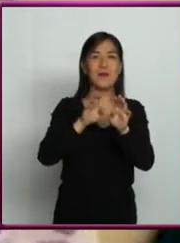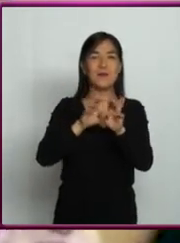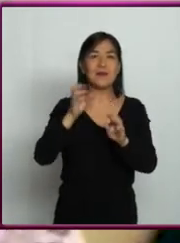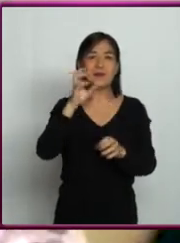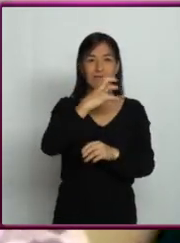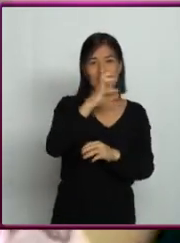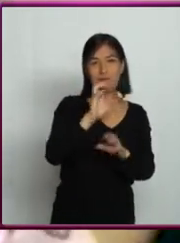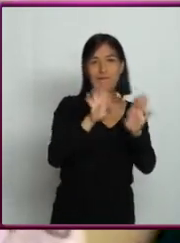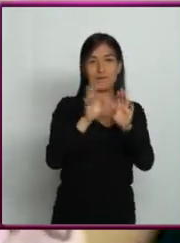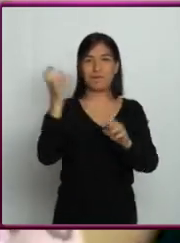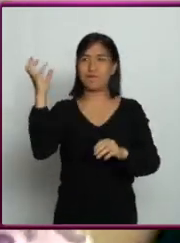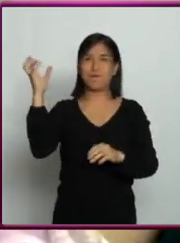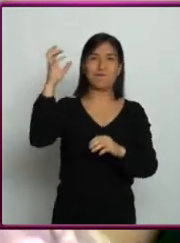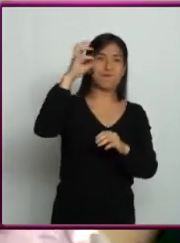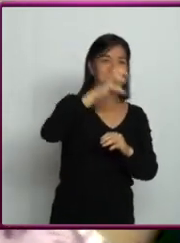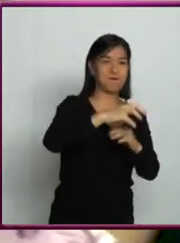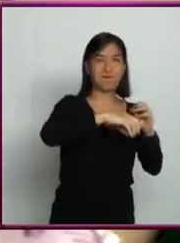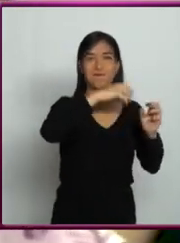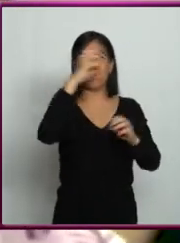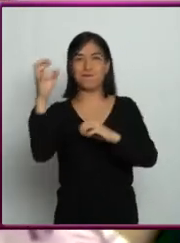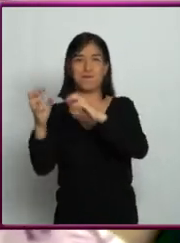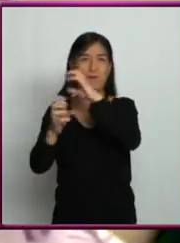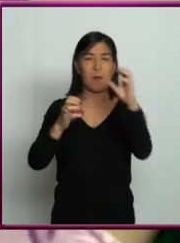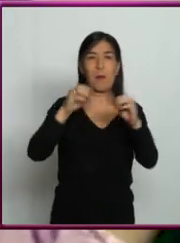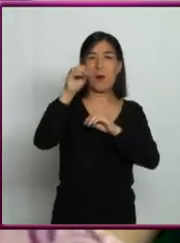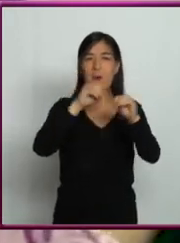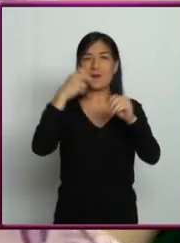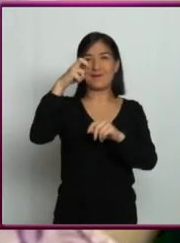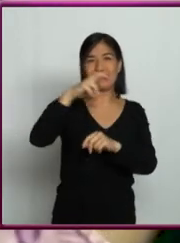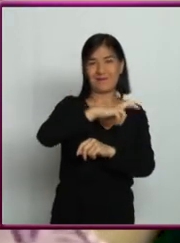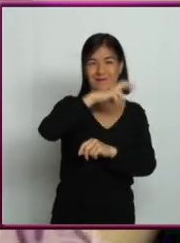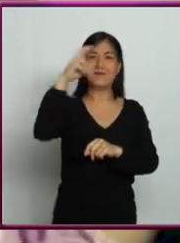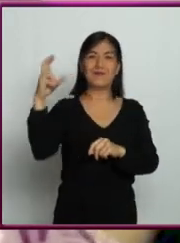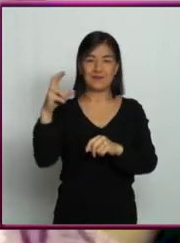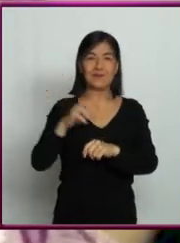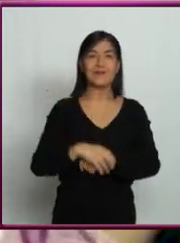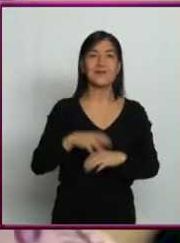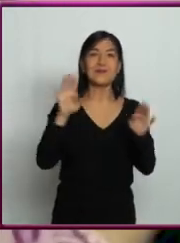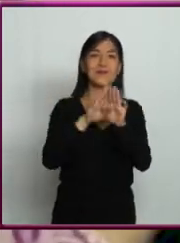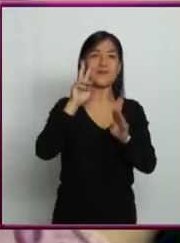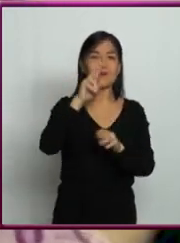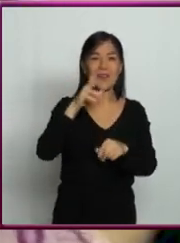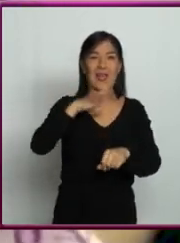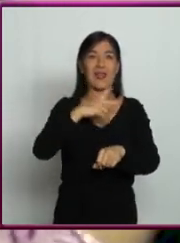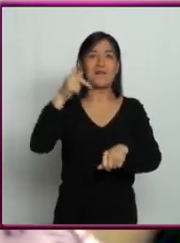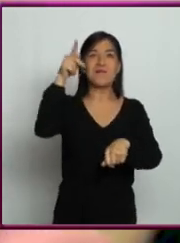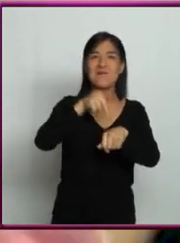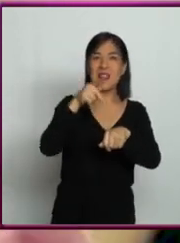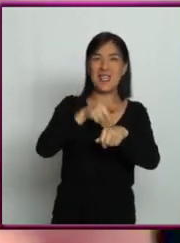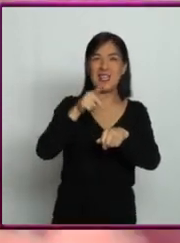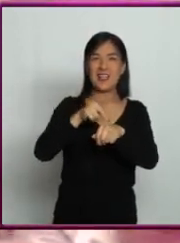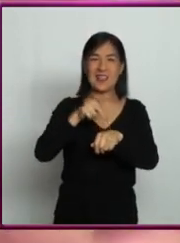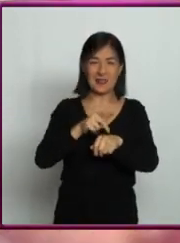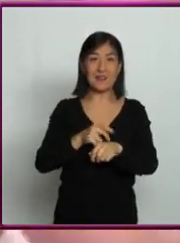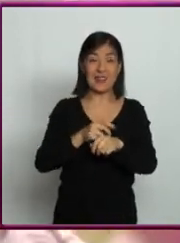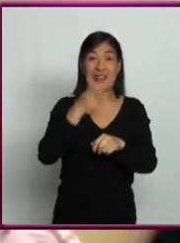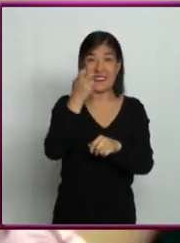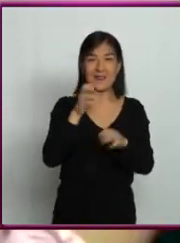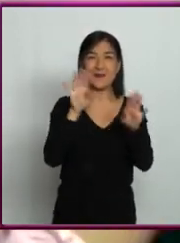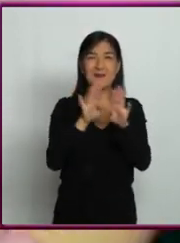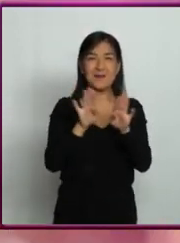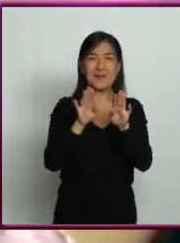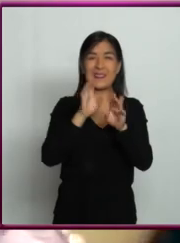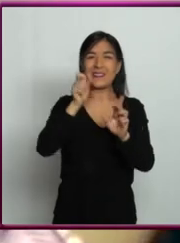zonas externas de un sistema planetario, en las zonas más internas pues hay componentes más rocosos, entonces todos esos